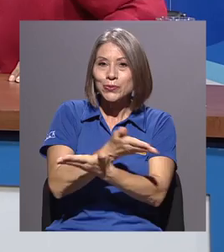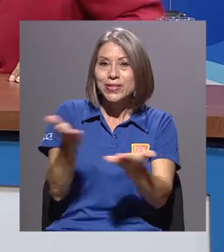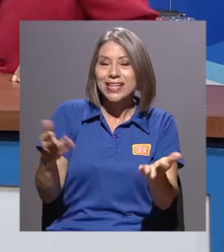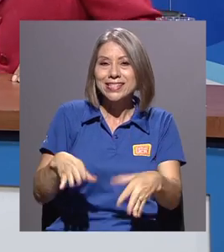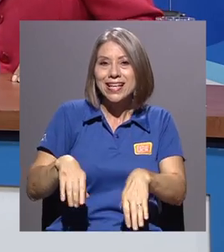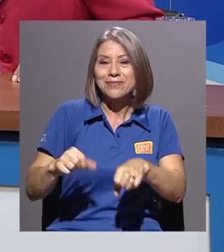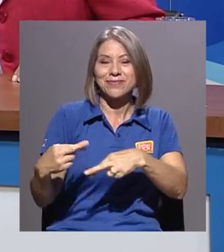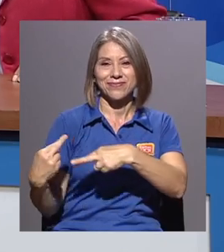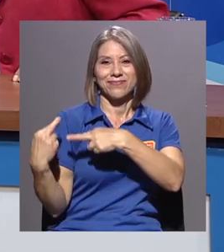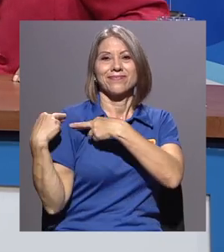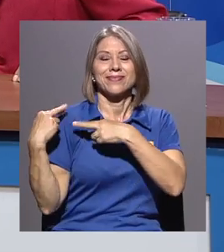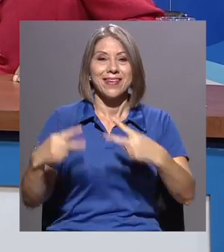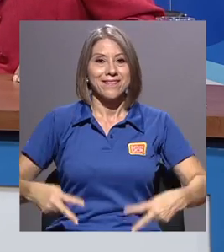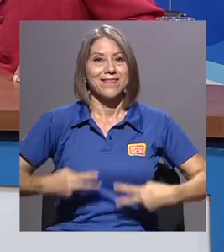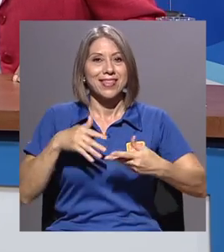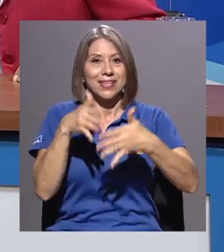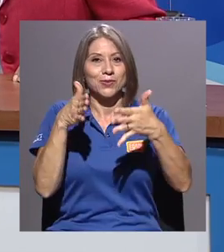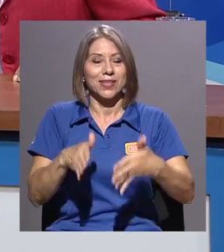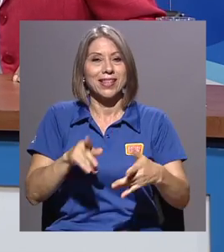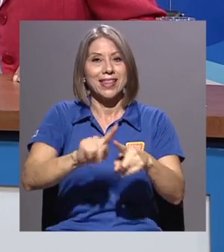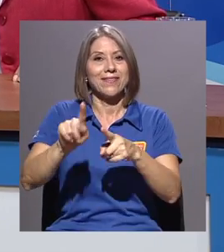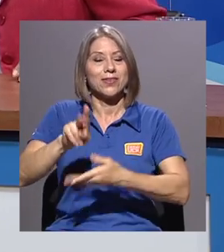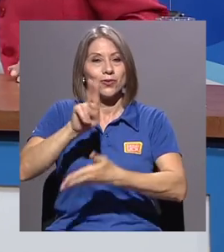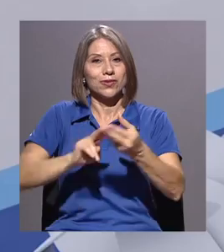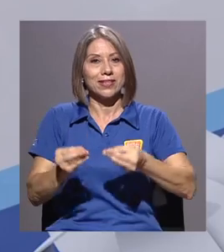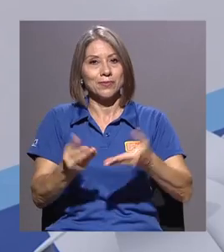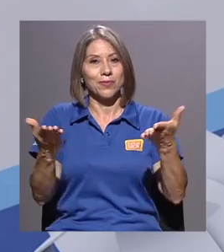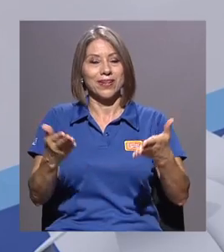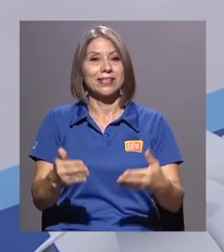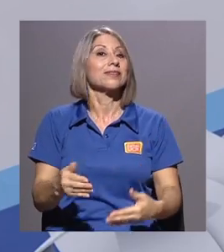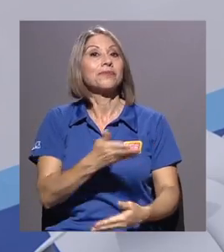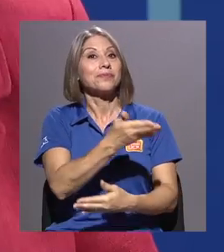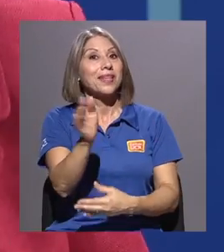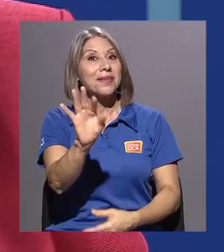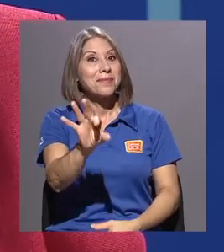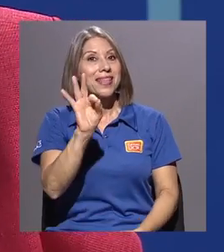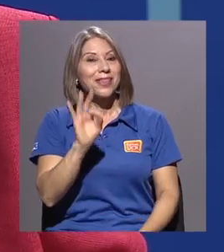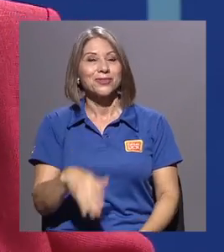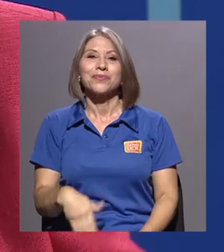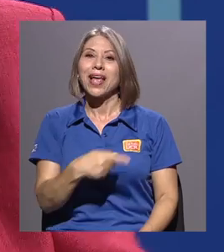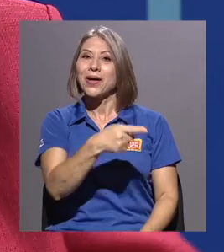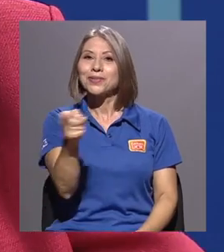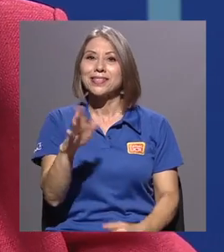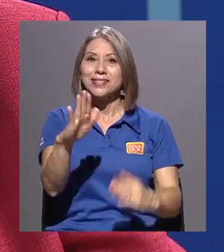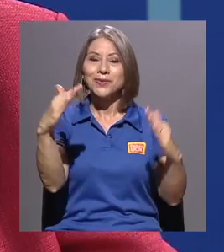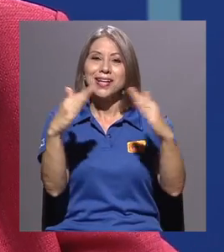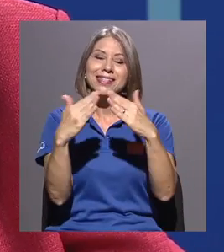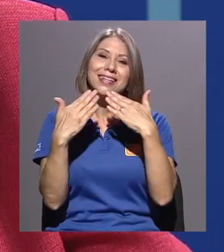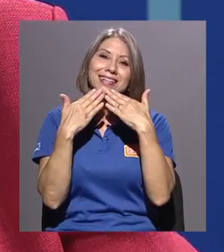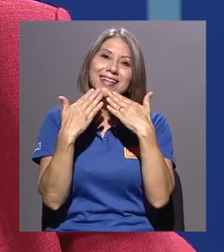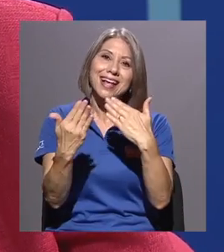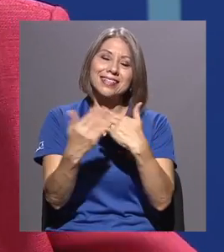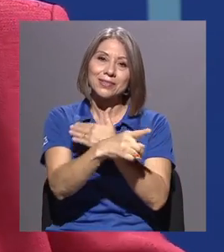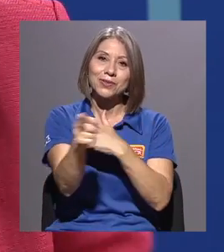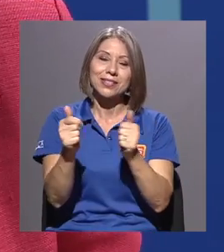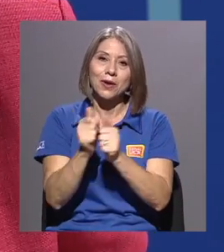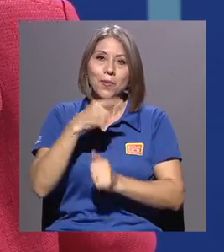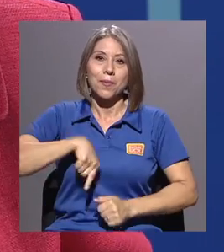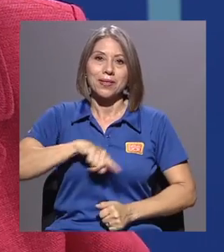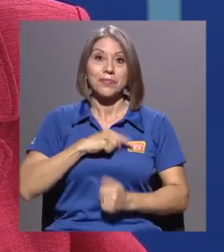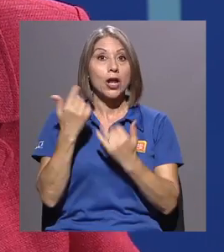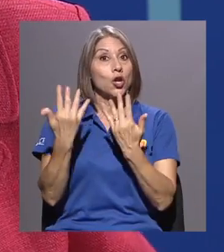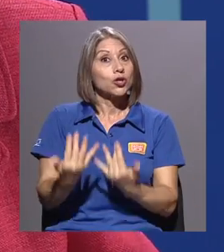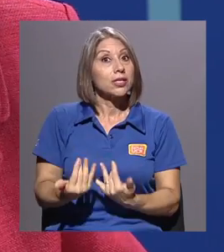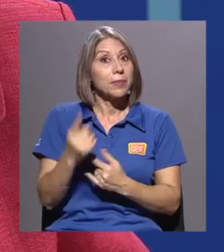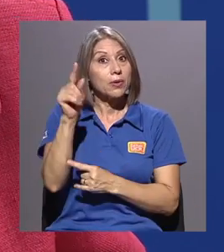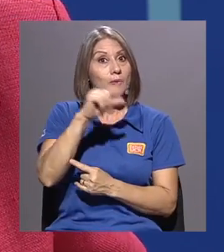unidades de vida estudiantil de las universidades estatales de la región. Cordialmente invitados. A ustedes en su casa, muchísimas gracias por habernos acompañado. Los espero